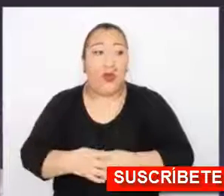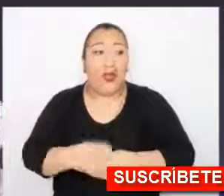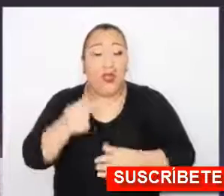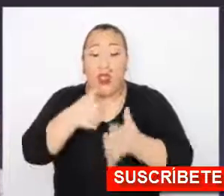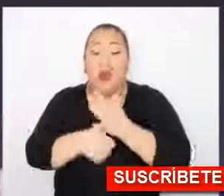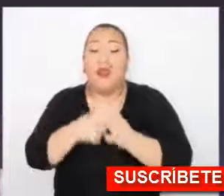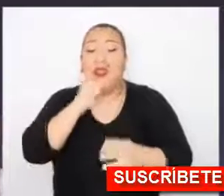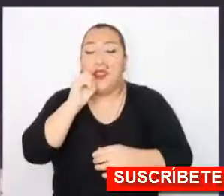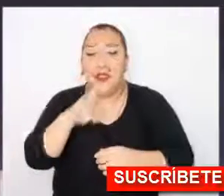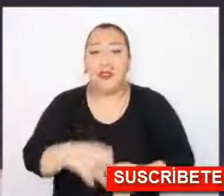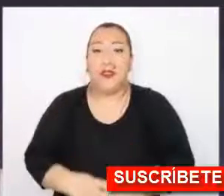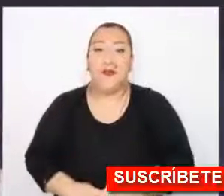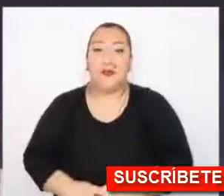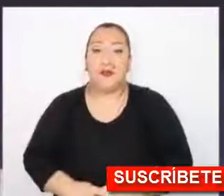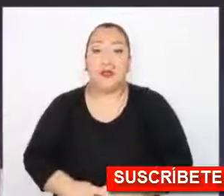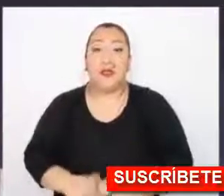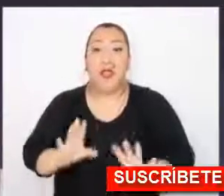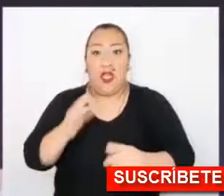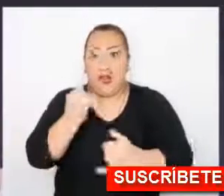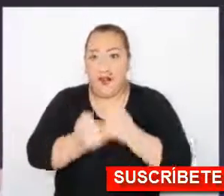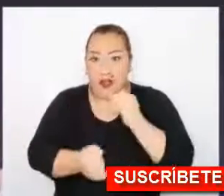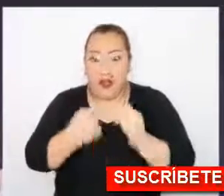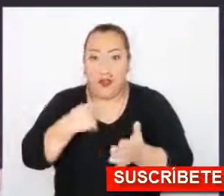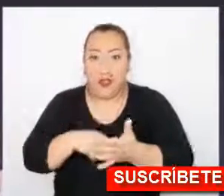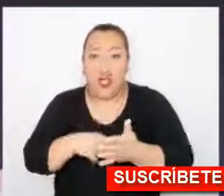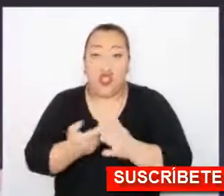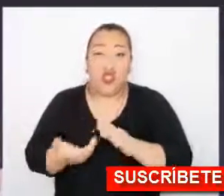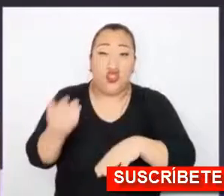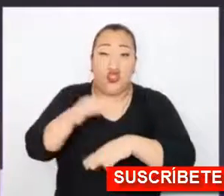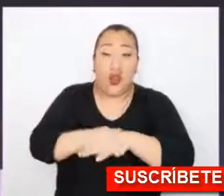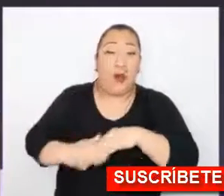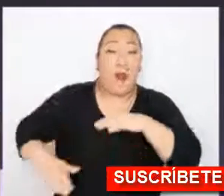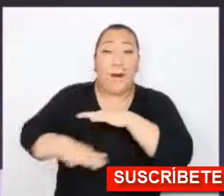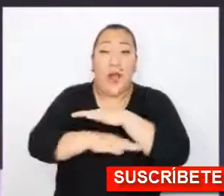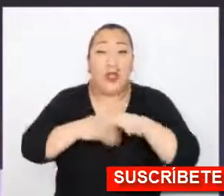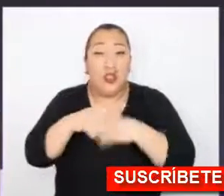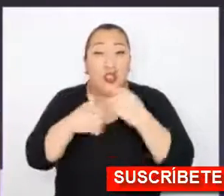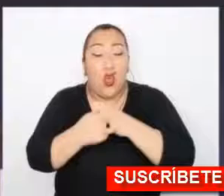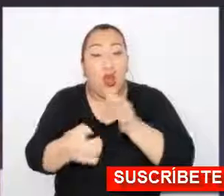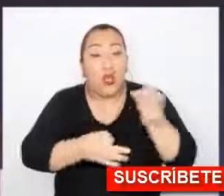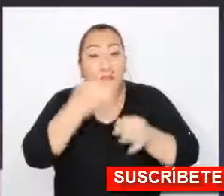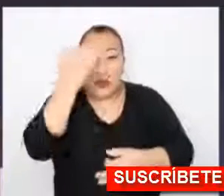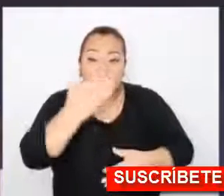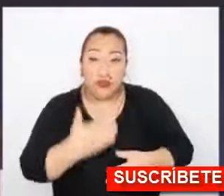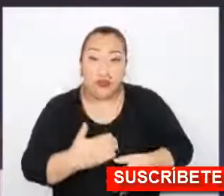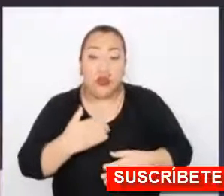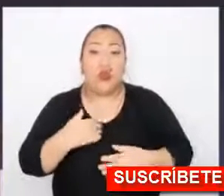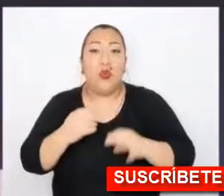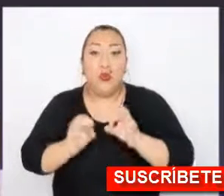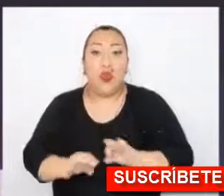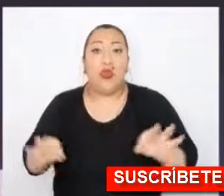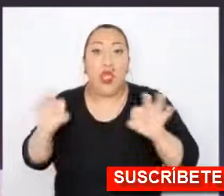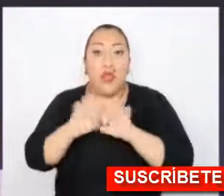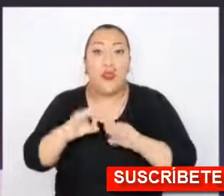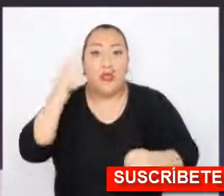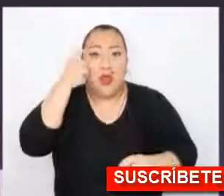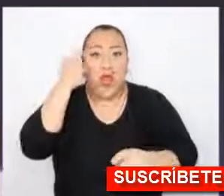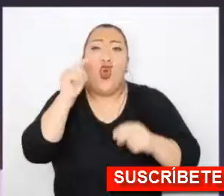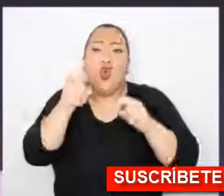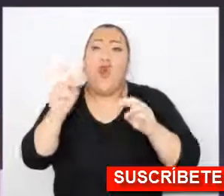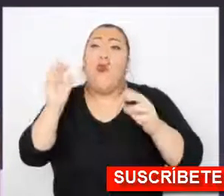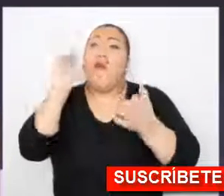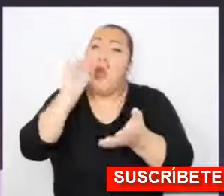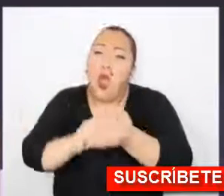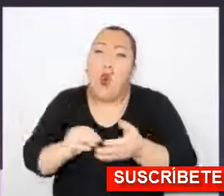ustedes. Este documento dice así, finalmente, y sobre la base de todo lo expuesto, consideramos